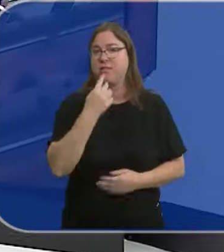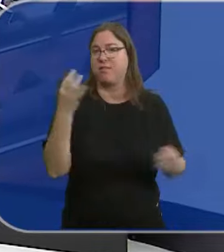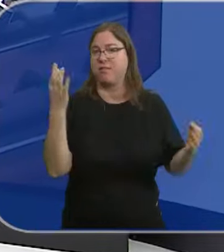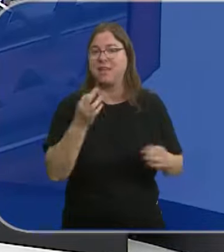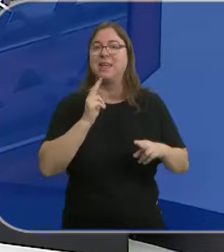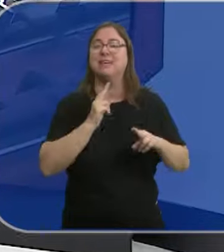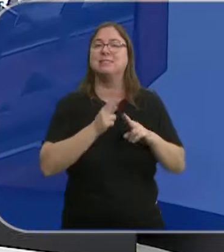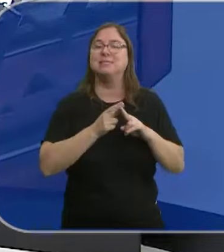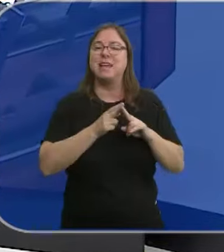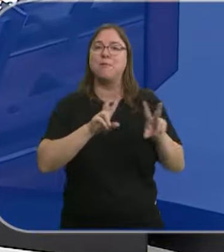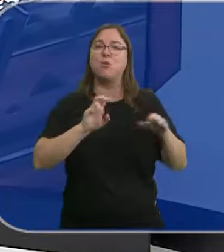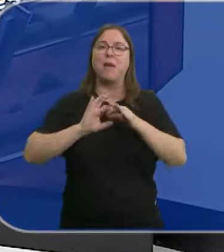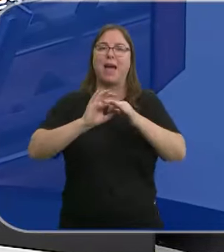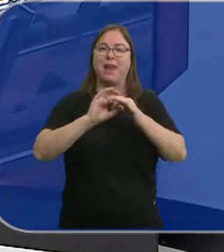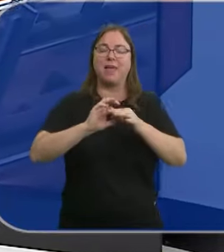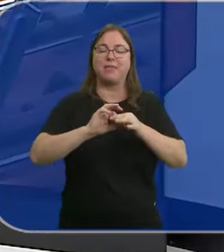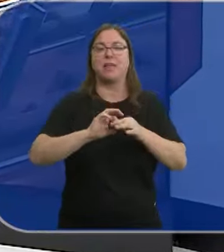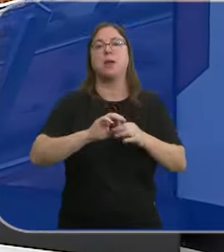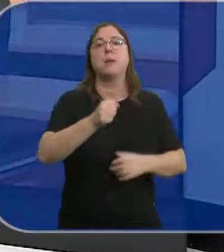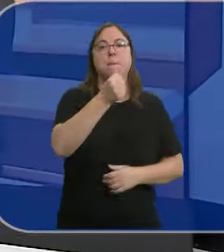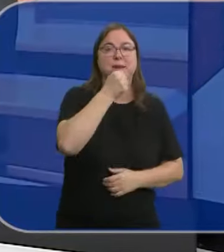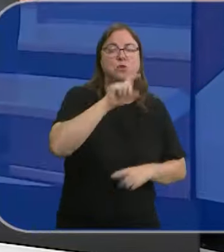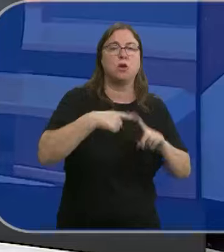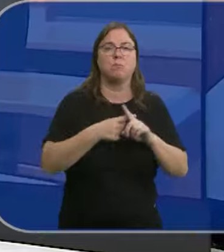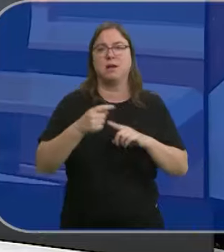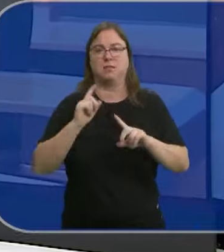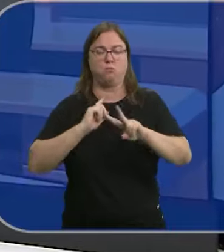lo que llama nueva alianza entre PSOE y Vox. Rubén.